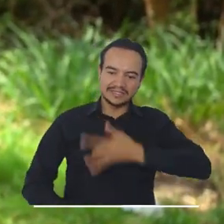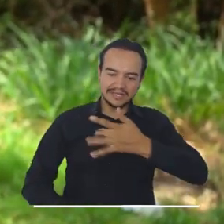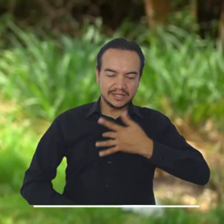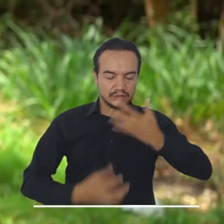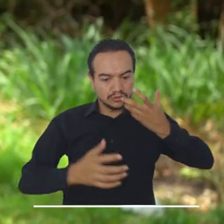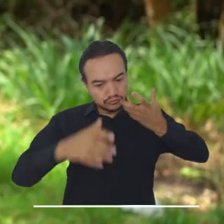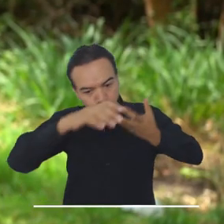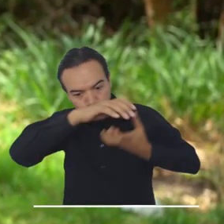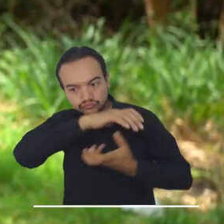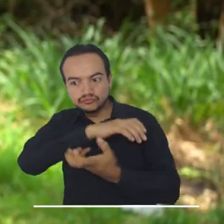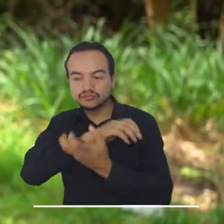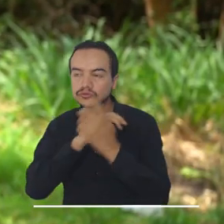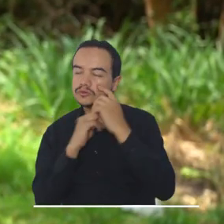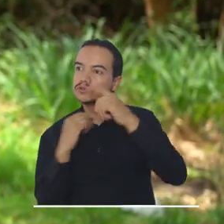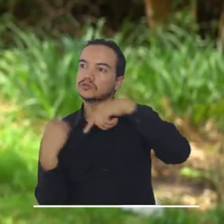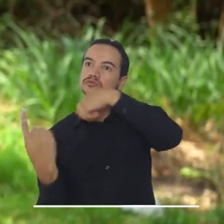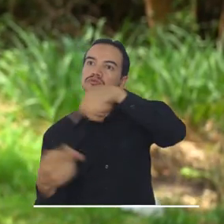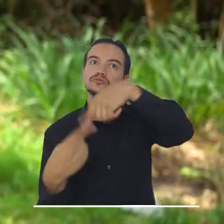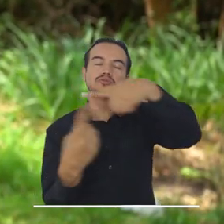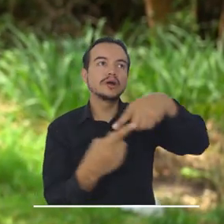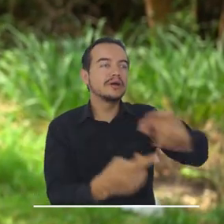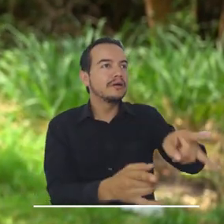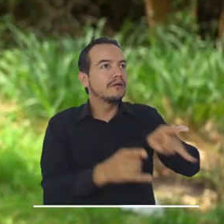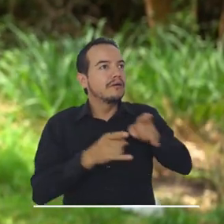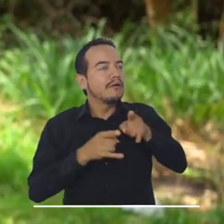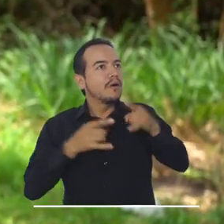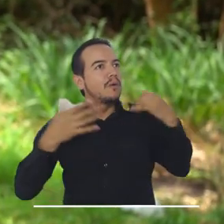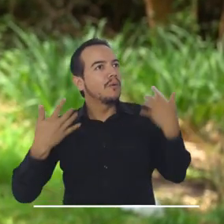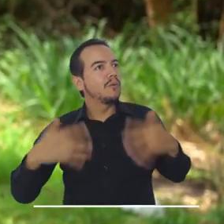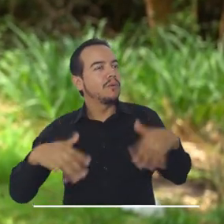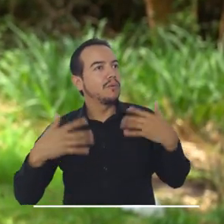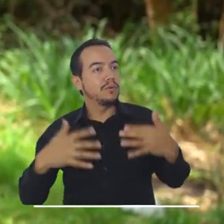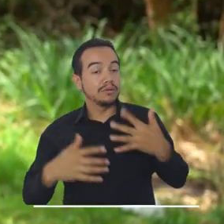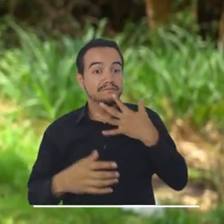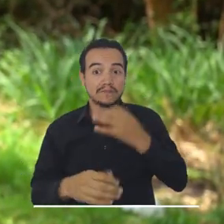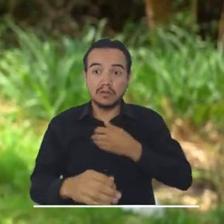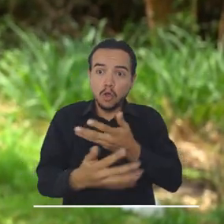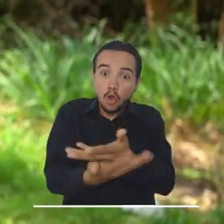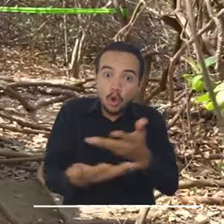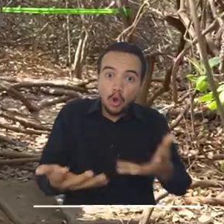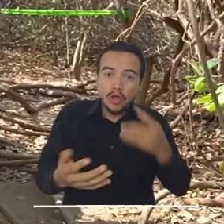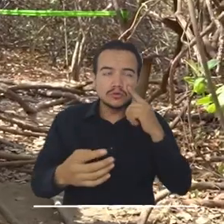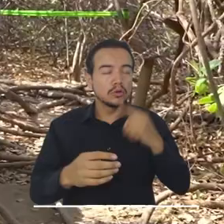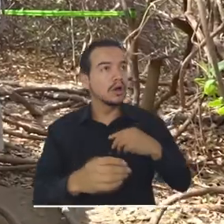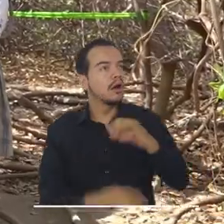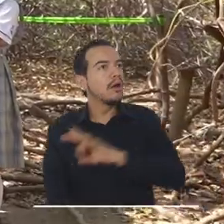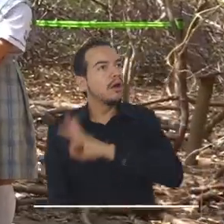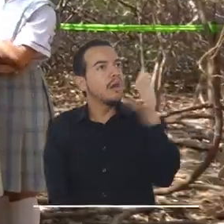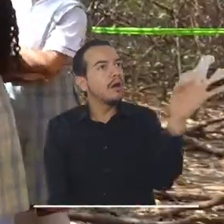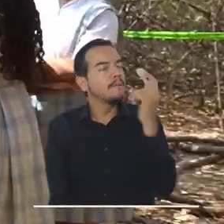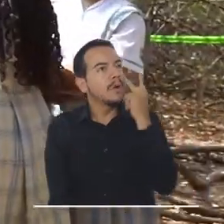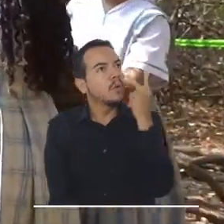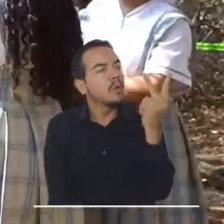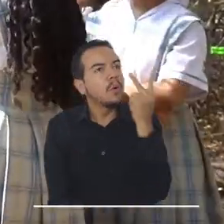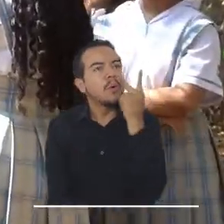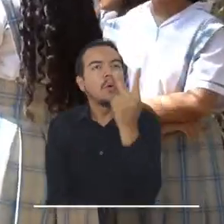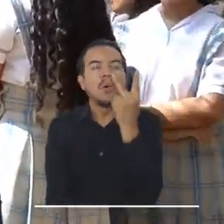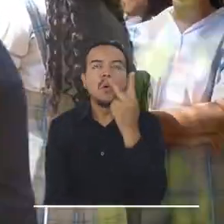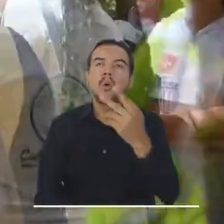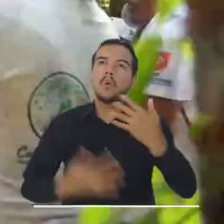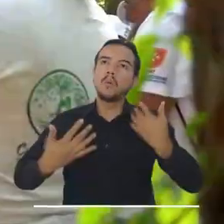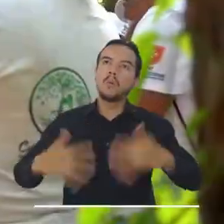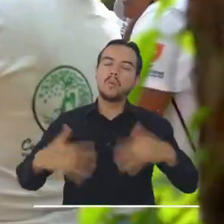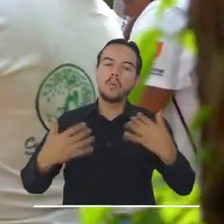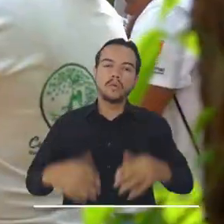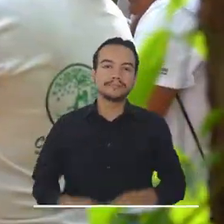fascinó. Tuvimos conocimiento, había cosas que nunca habíamos visto, no habíamos conocido. Con